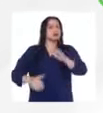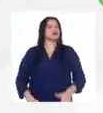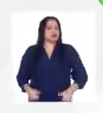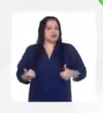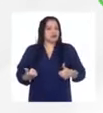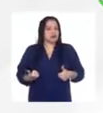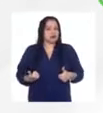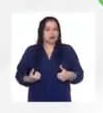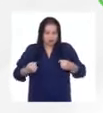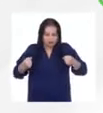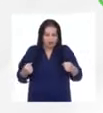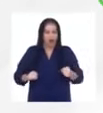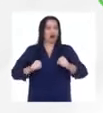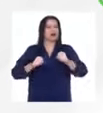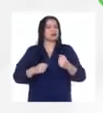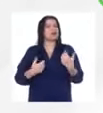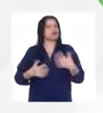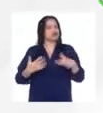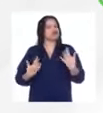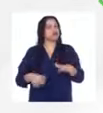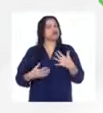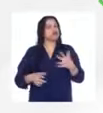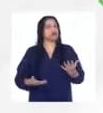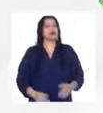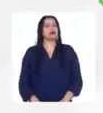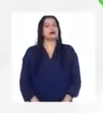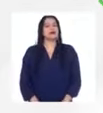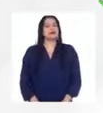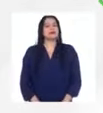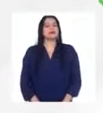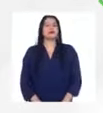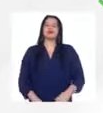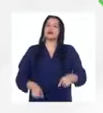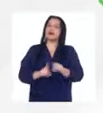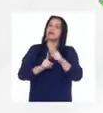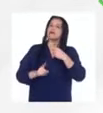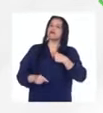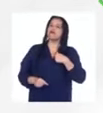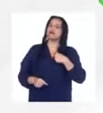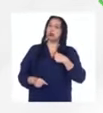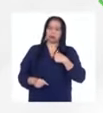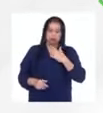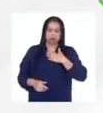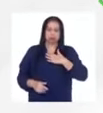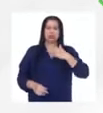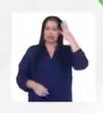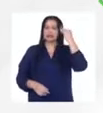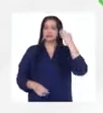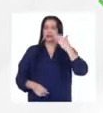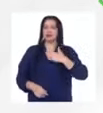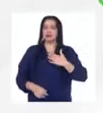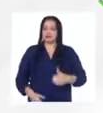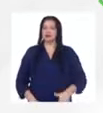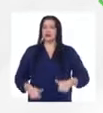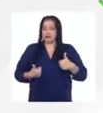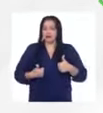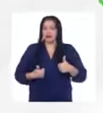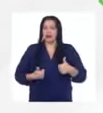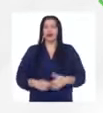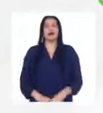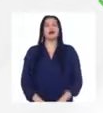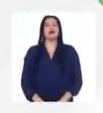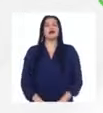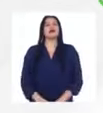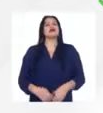el esfuerzo viene ¿no? y yo también podría decir que eso yo lo vivo en mi vida como tengo un propósito